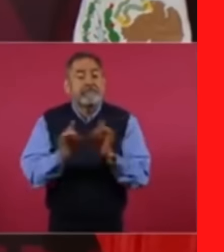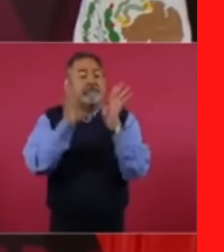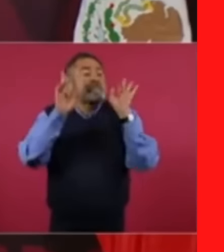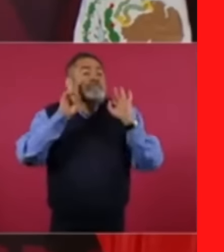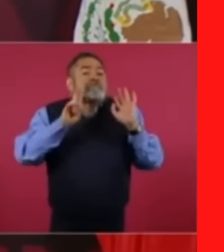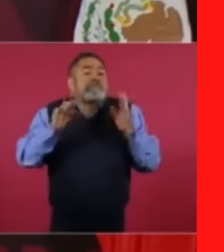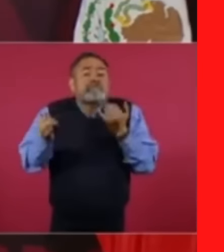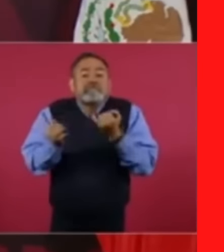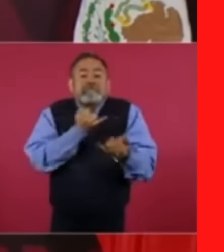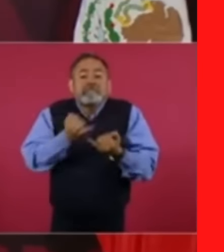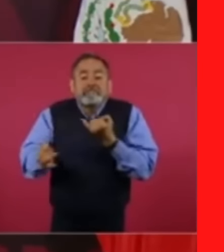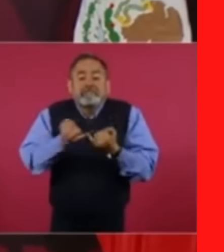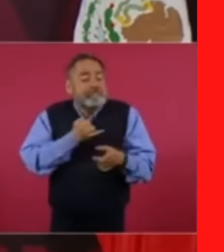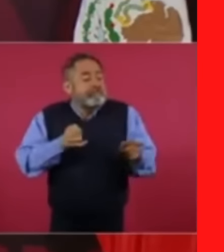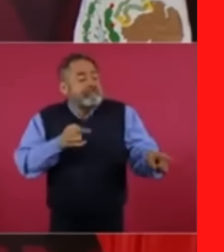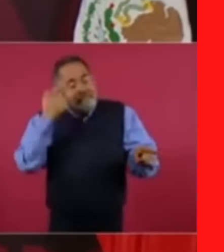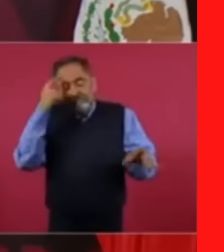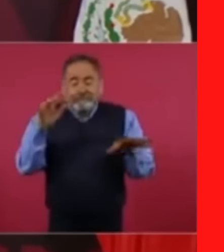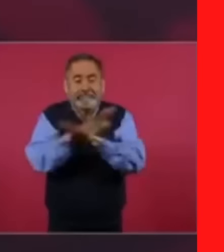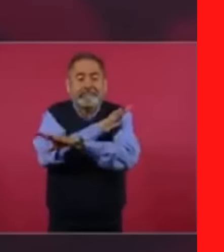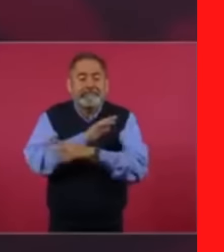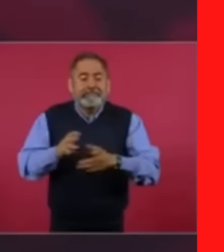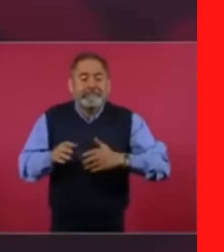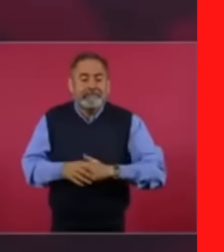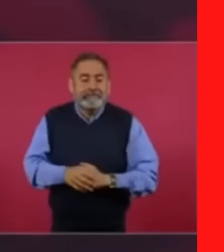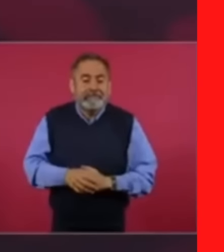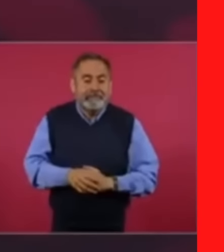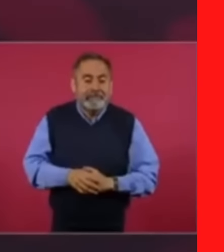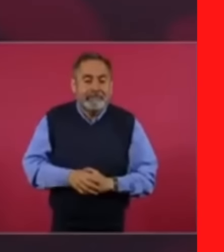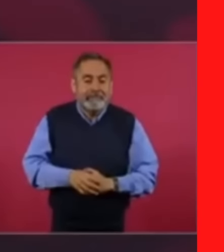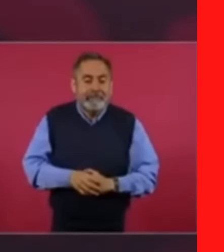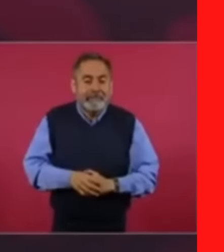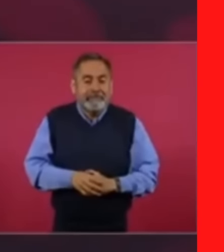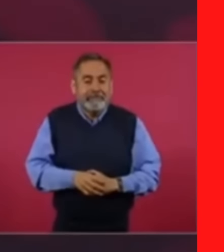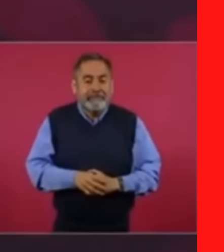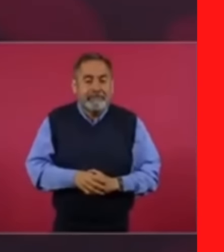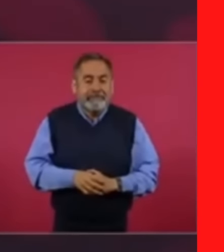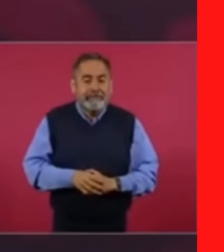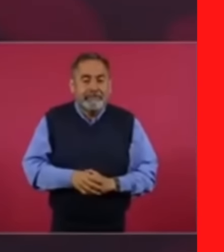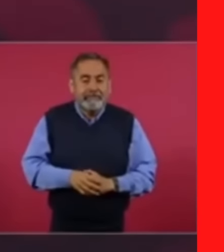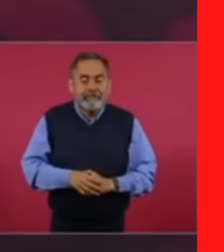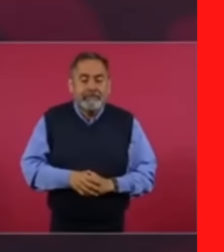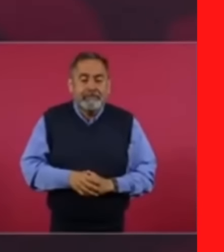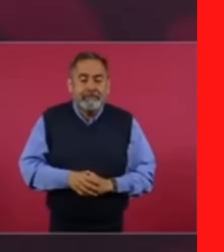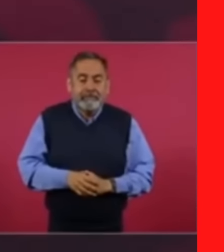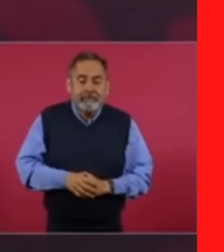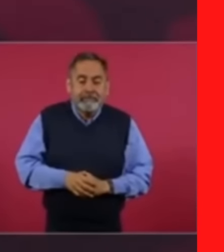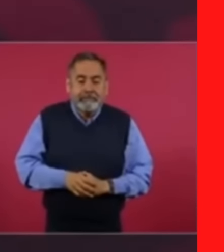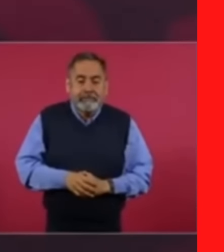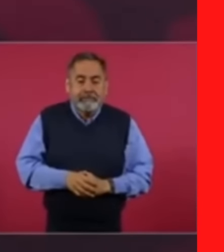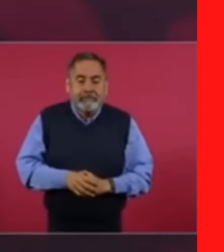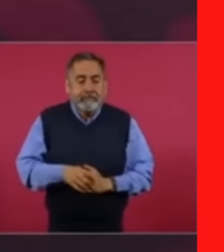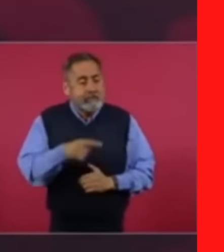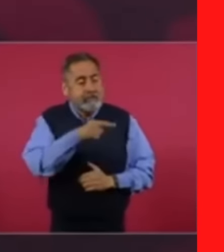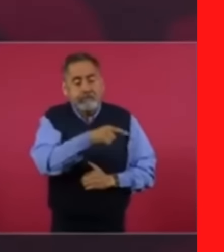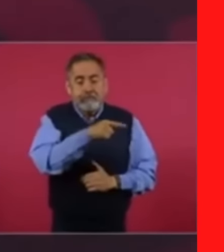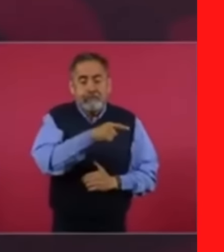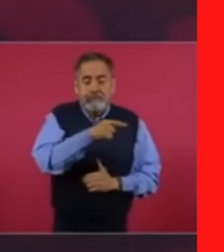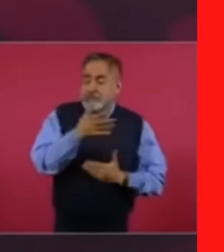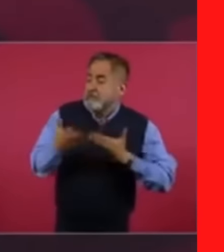ofrecen